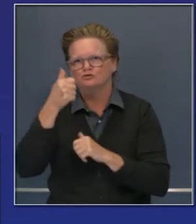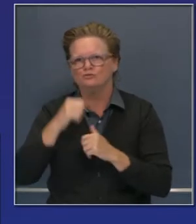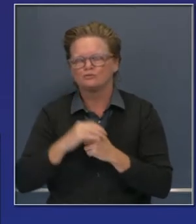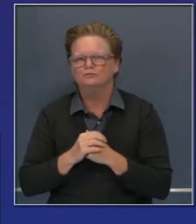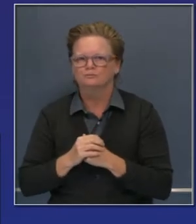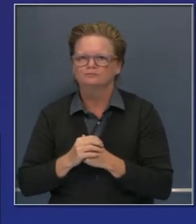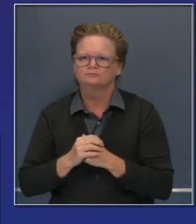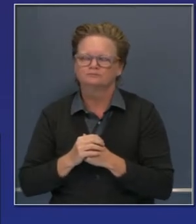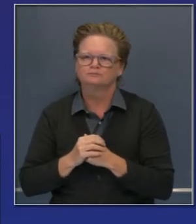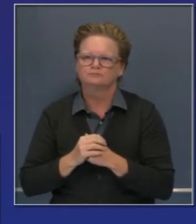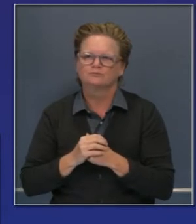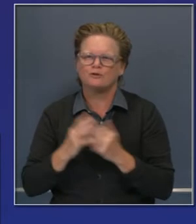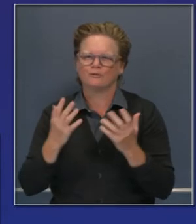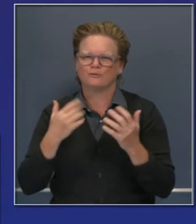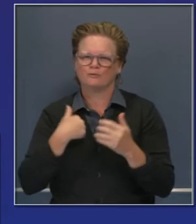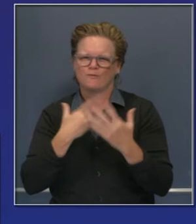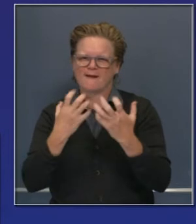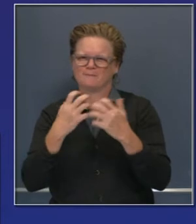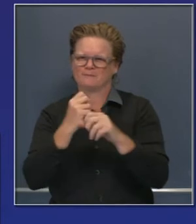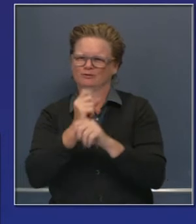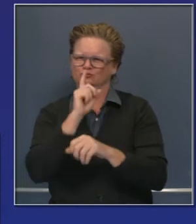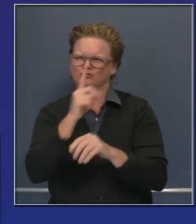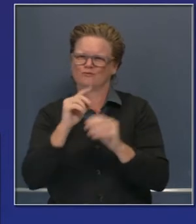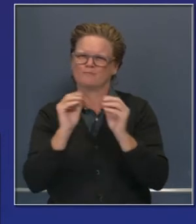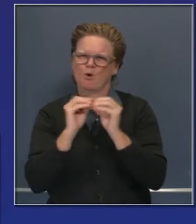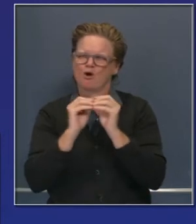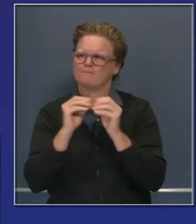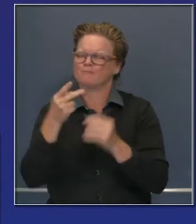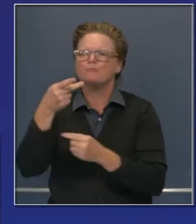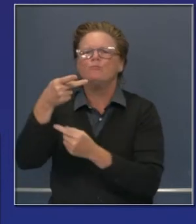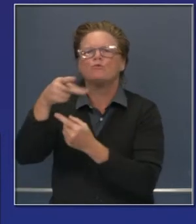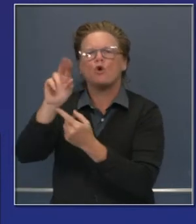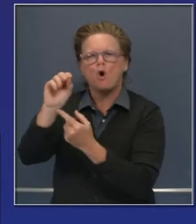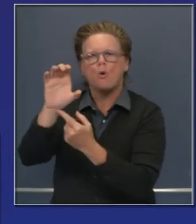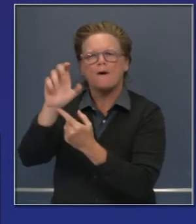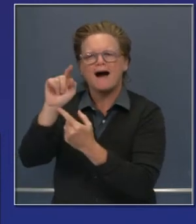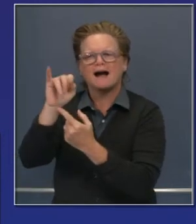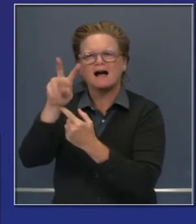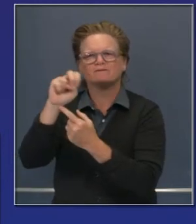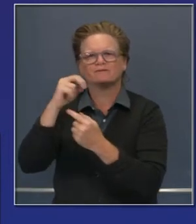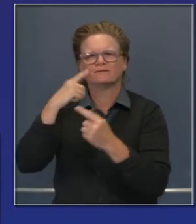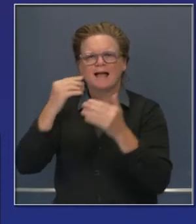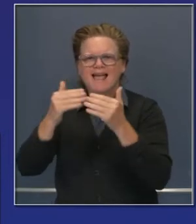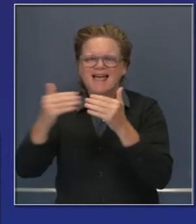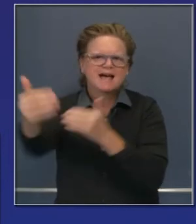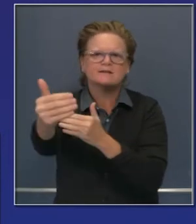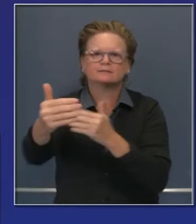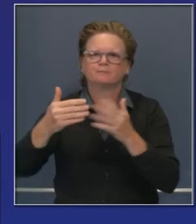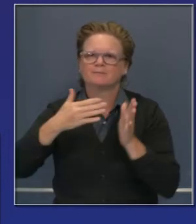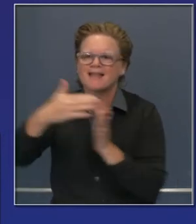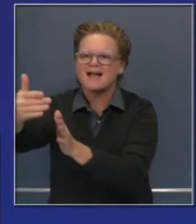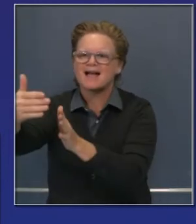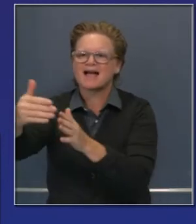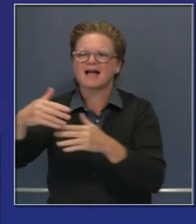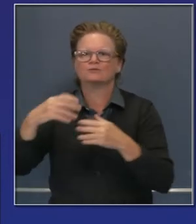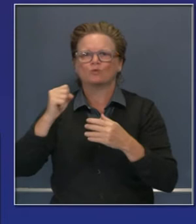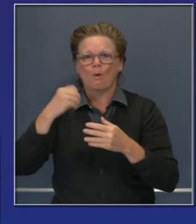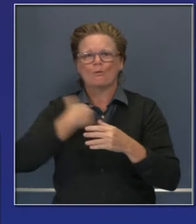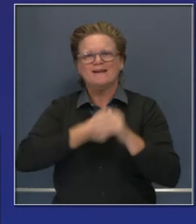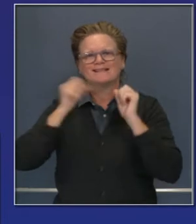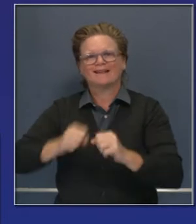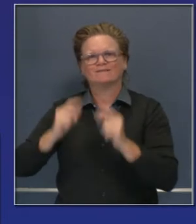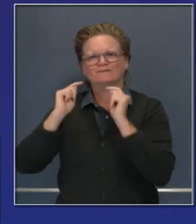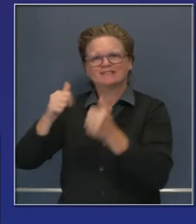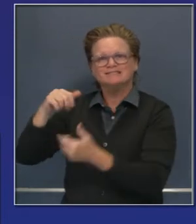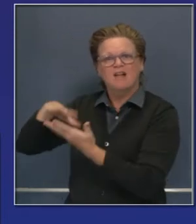agresiva para responder, no solo reaccionando, sino más proactivo, abordando las necesidades de